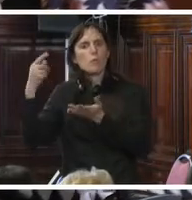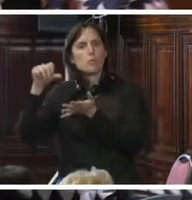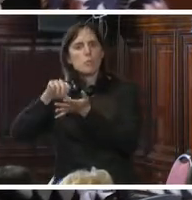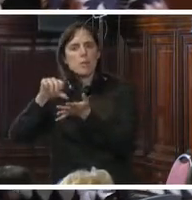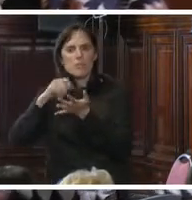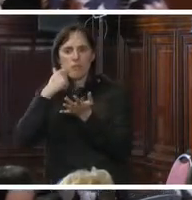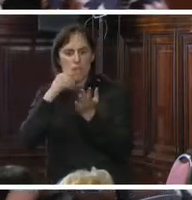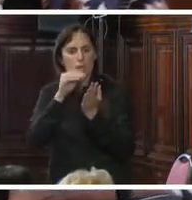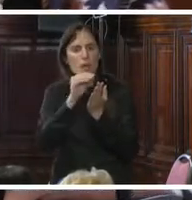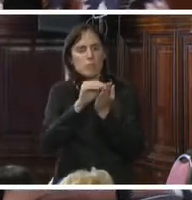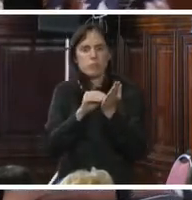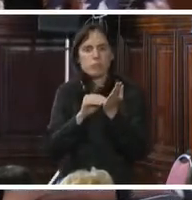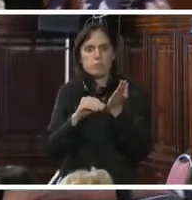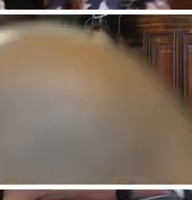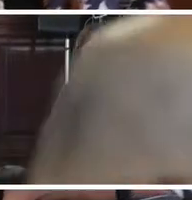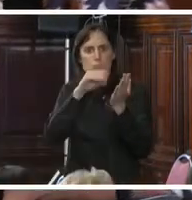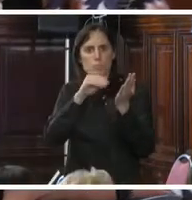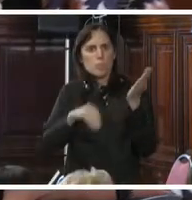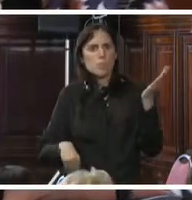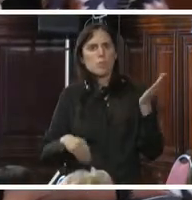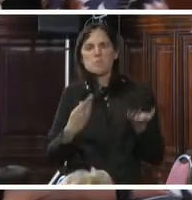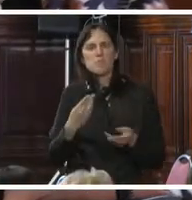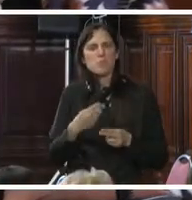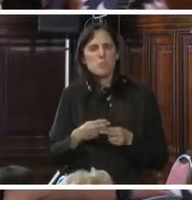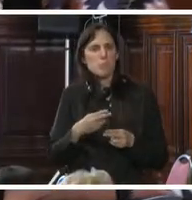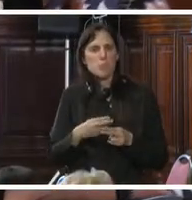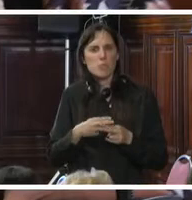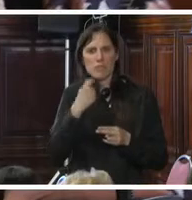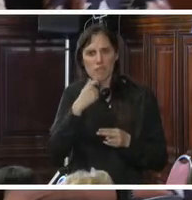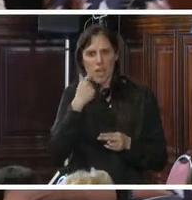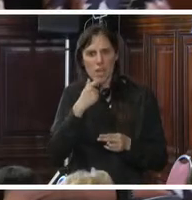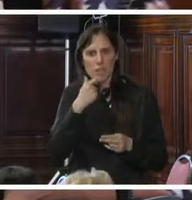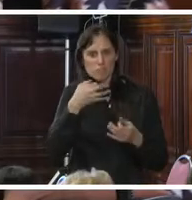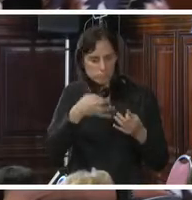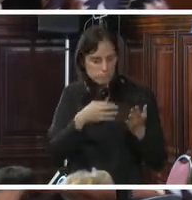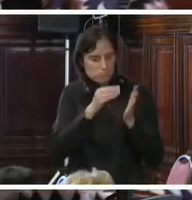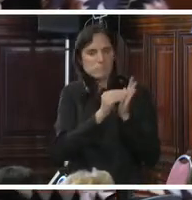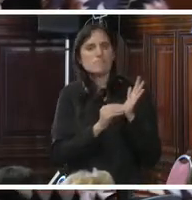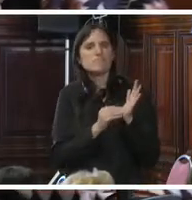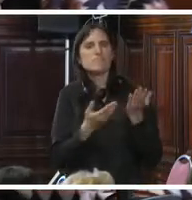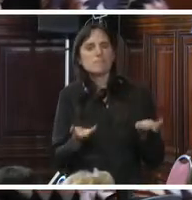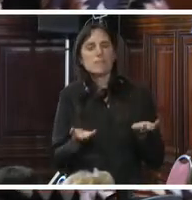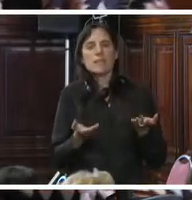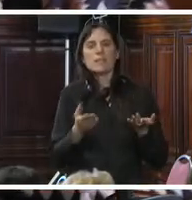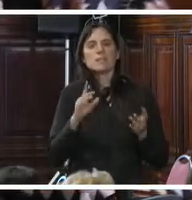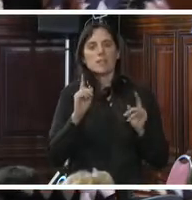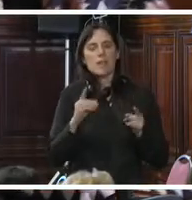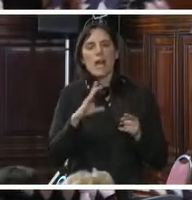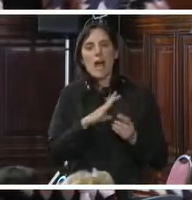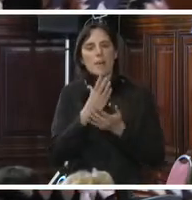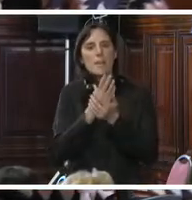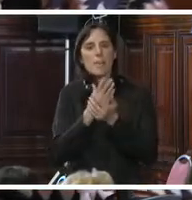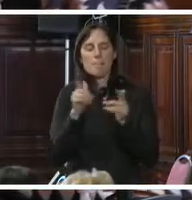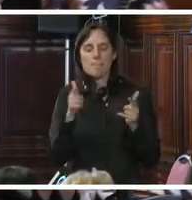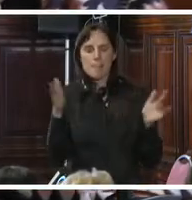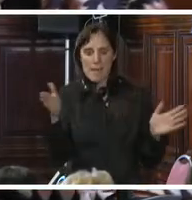denuncia y por falta de identificación de casos de parte del Estado. Finalmente, tenemos un problema con la ausencia de